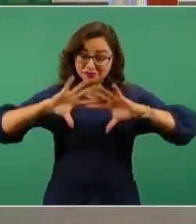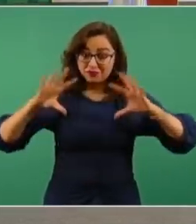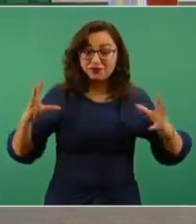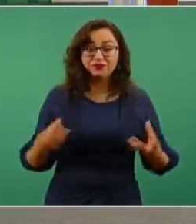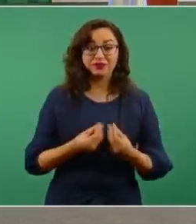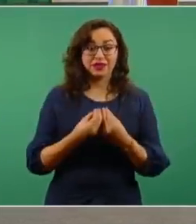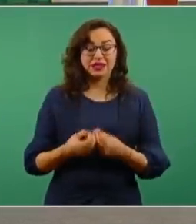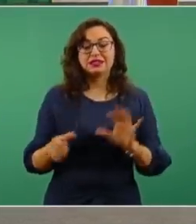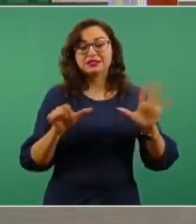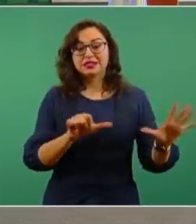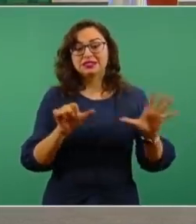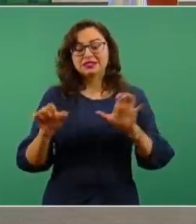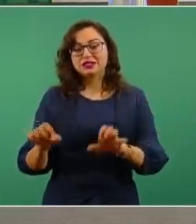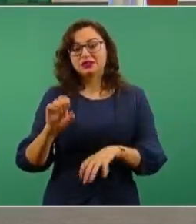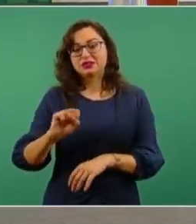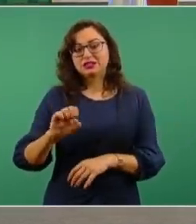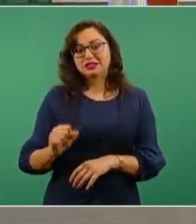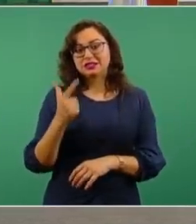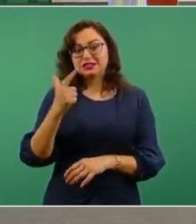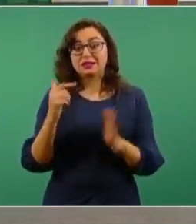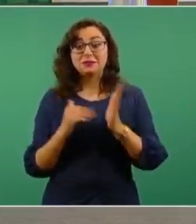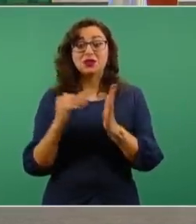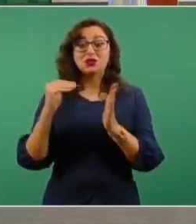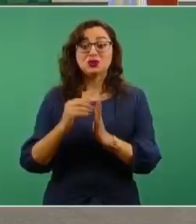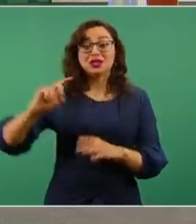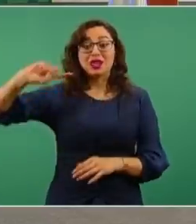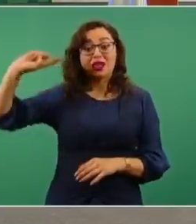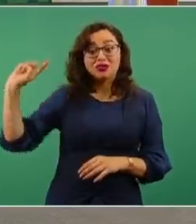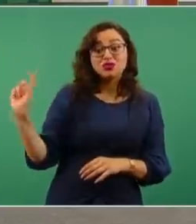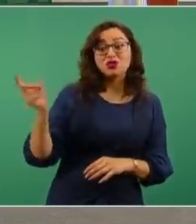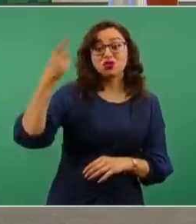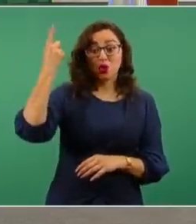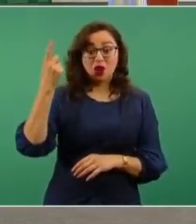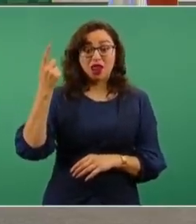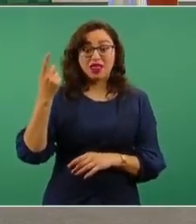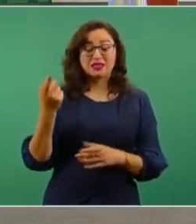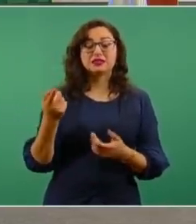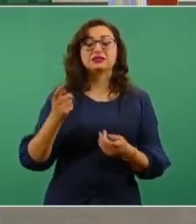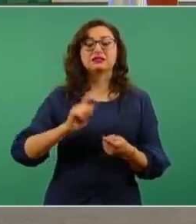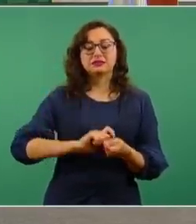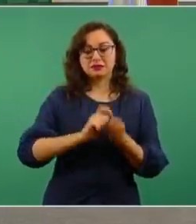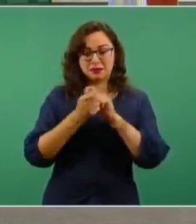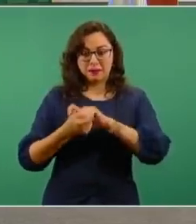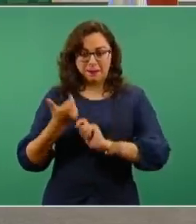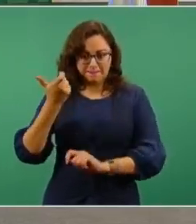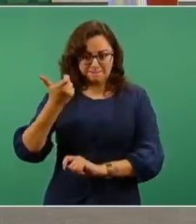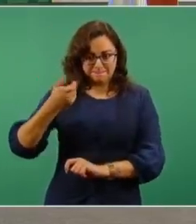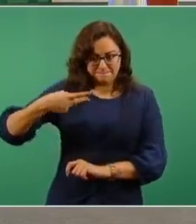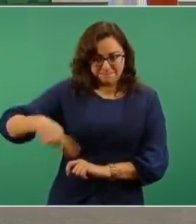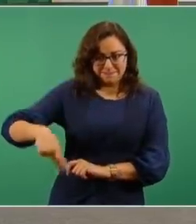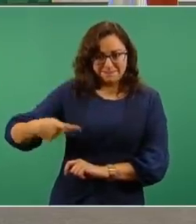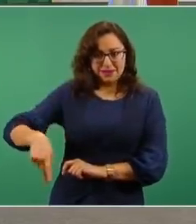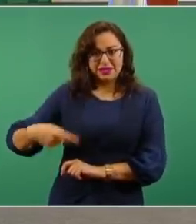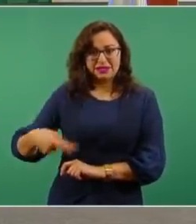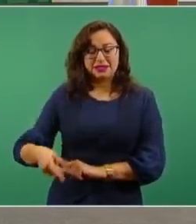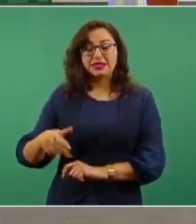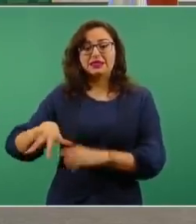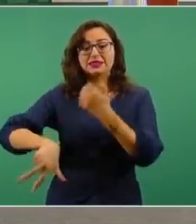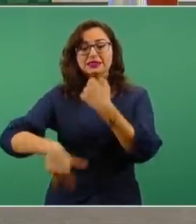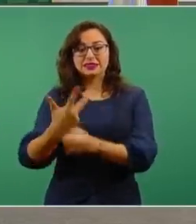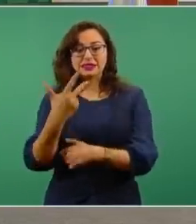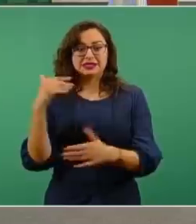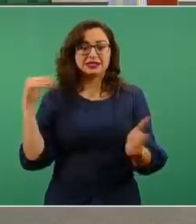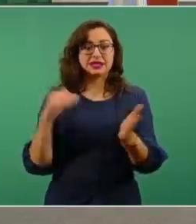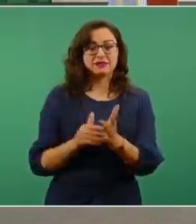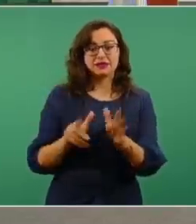667 millones de dólares, que transformado en pesos al tipo de cambio, 13 mil